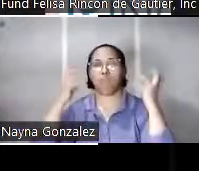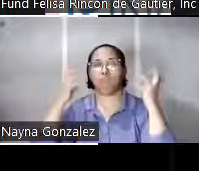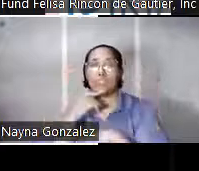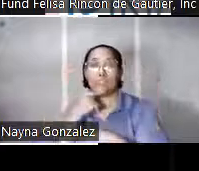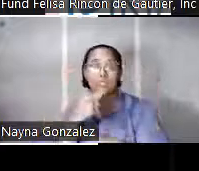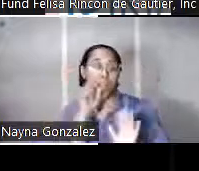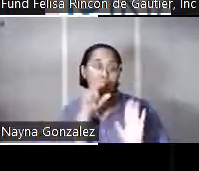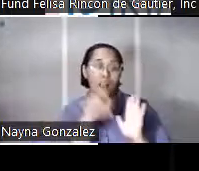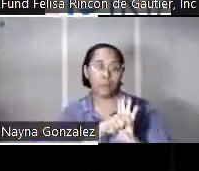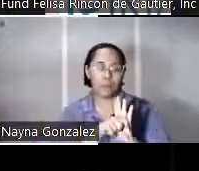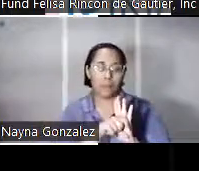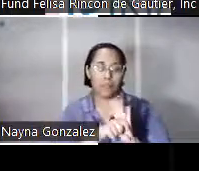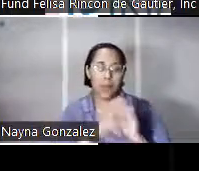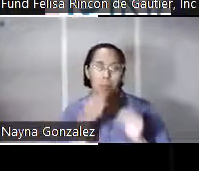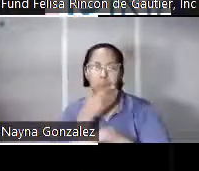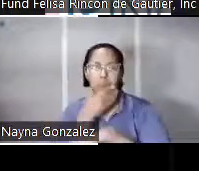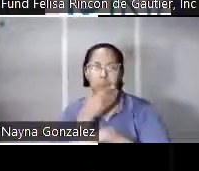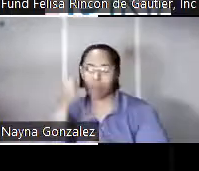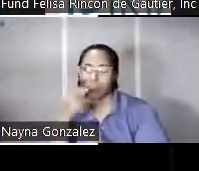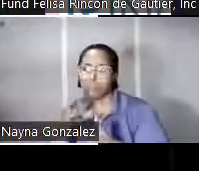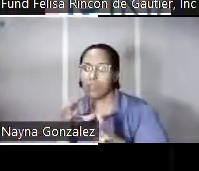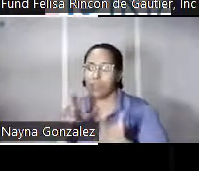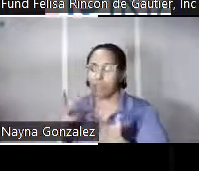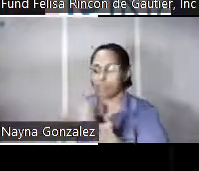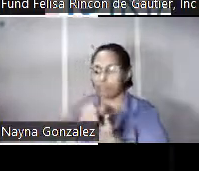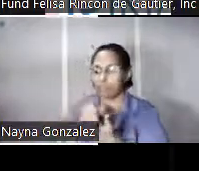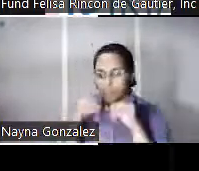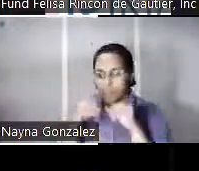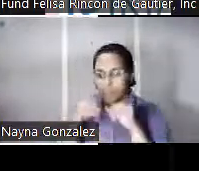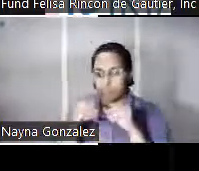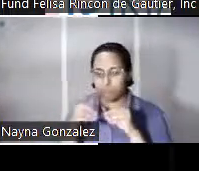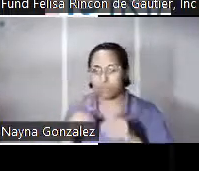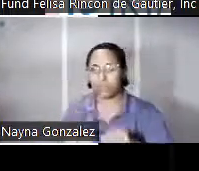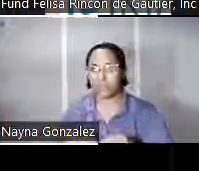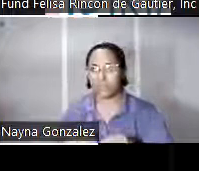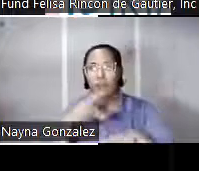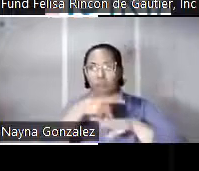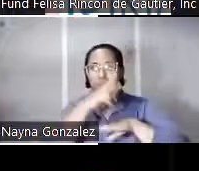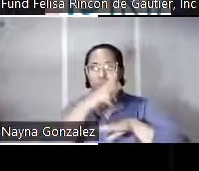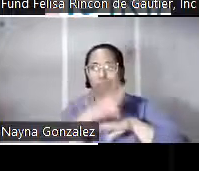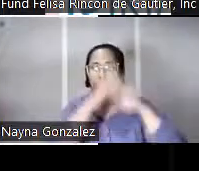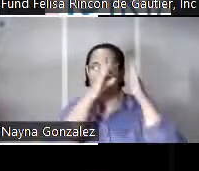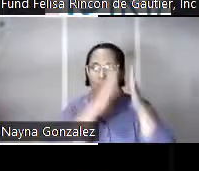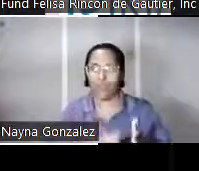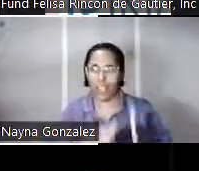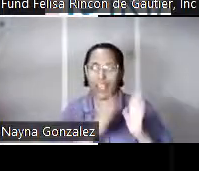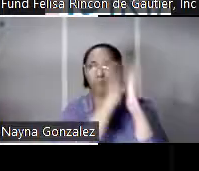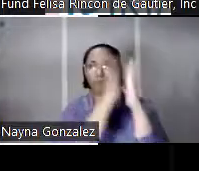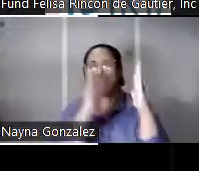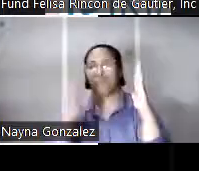imágenes en su mayoría fueron obtenidas verdad luego de una investigación en la colección puertorriqueña de la biblioteca